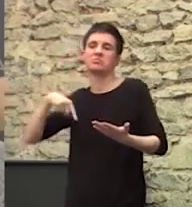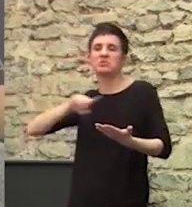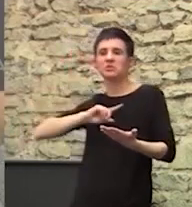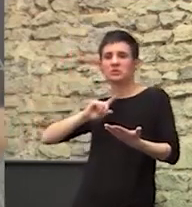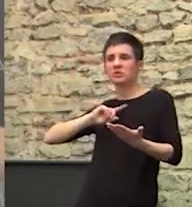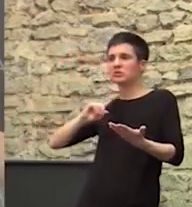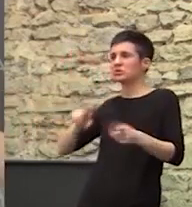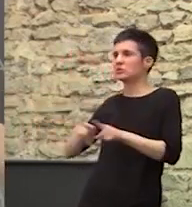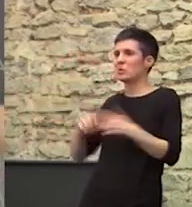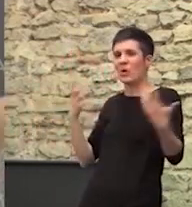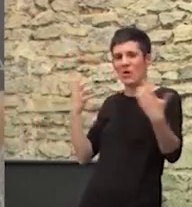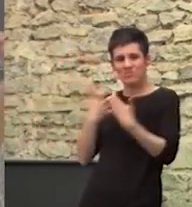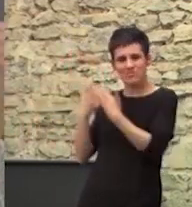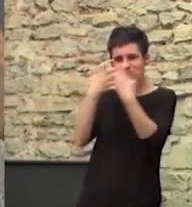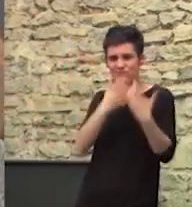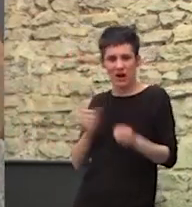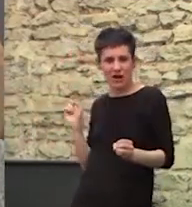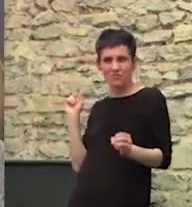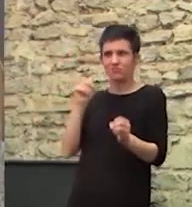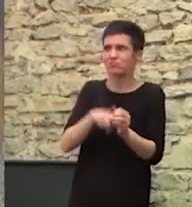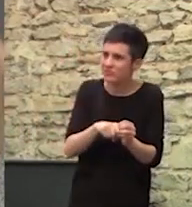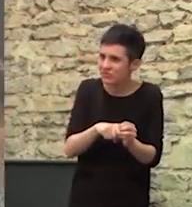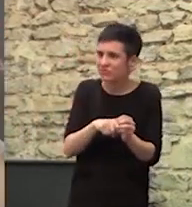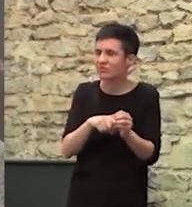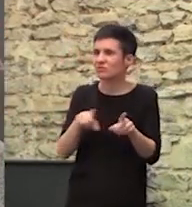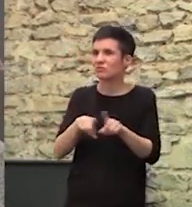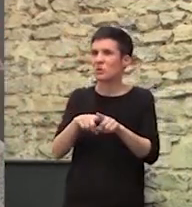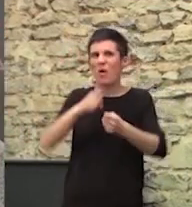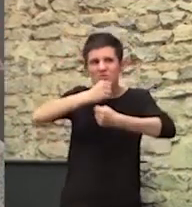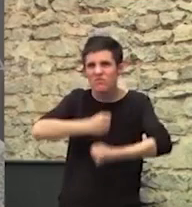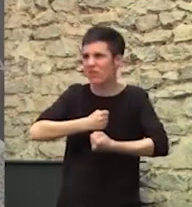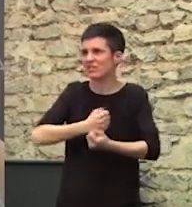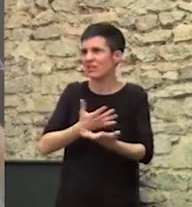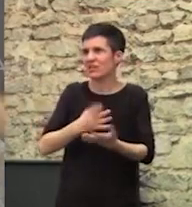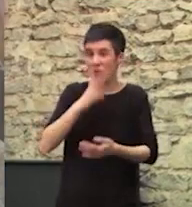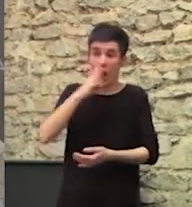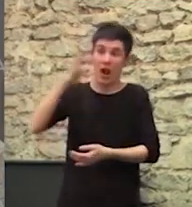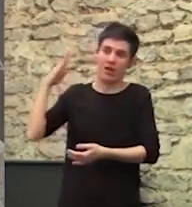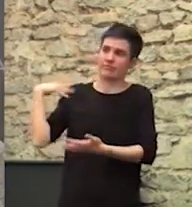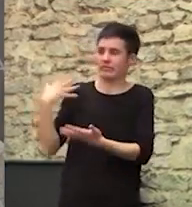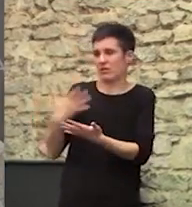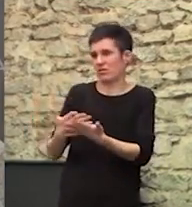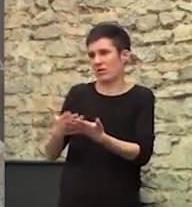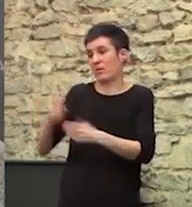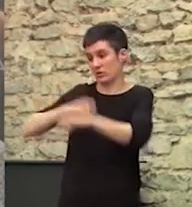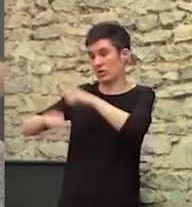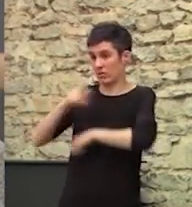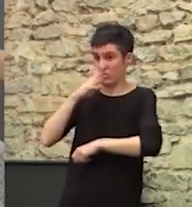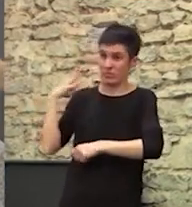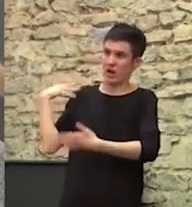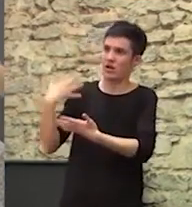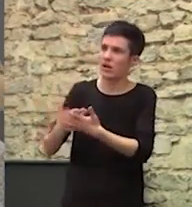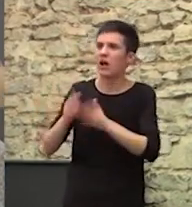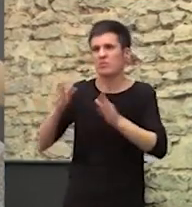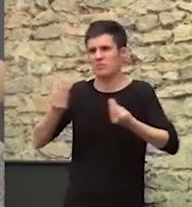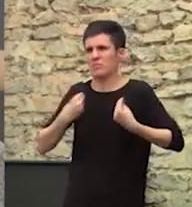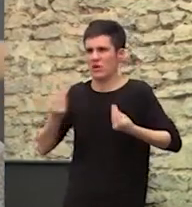En esta guerra Tan animal Que llevamos haciendo Cuatro años Como asociación Pero